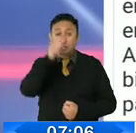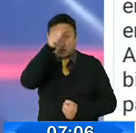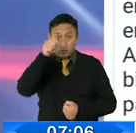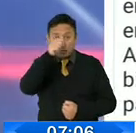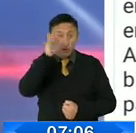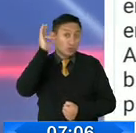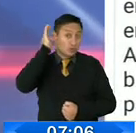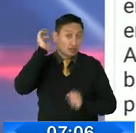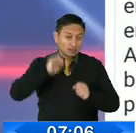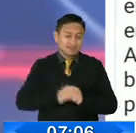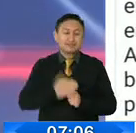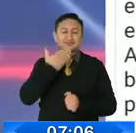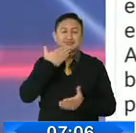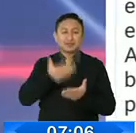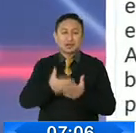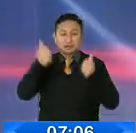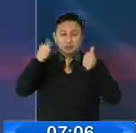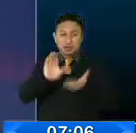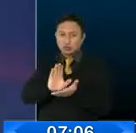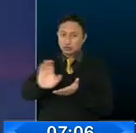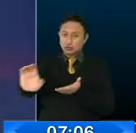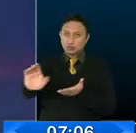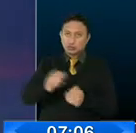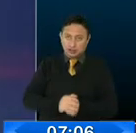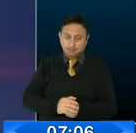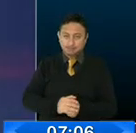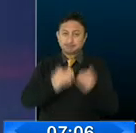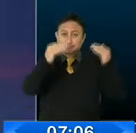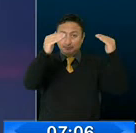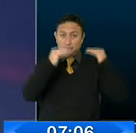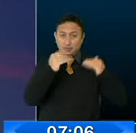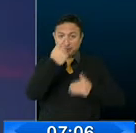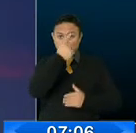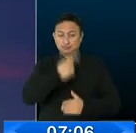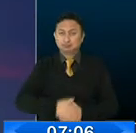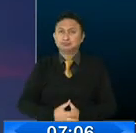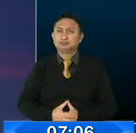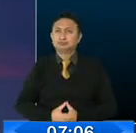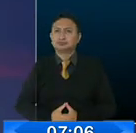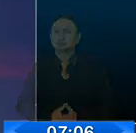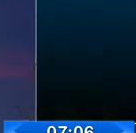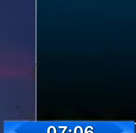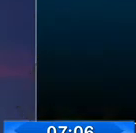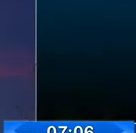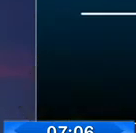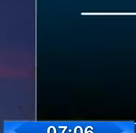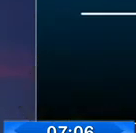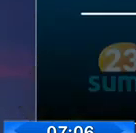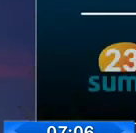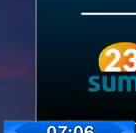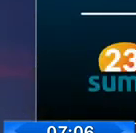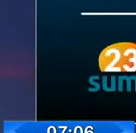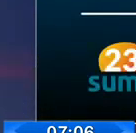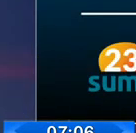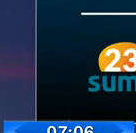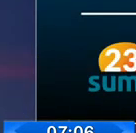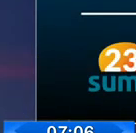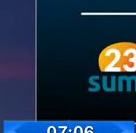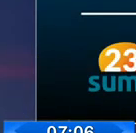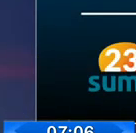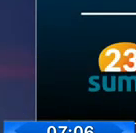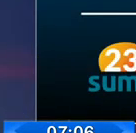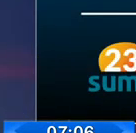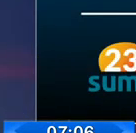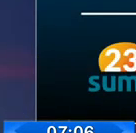desistió de su candidatura. El movimiento creo irá con Guillermo Lazo y Alfredo Borrero. Mientras que por el movimiento suma,